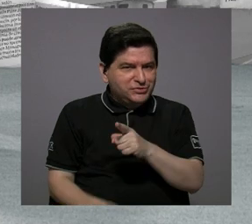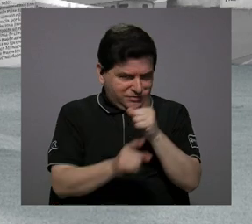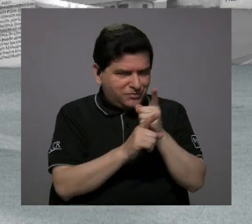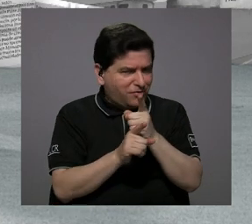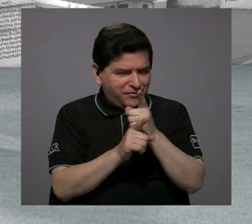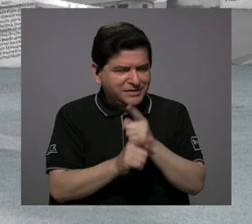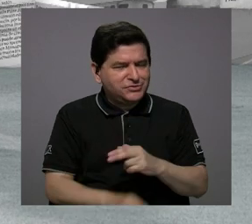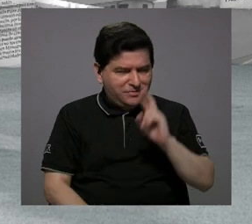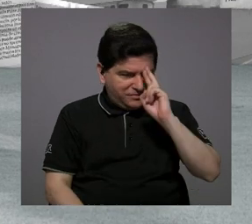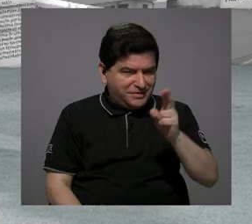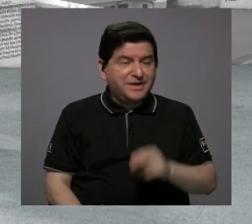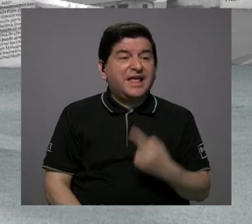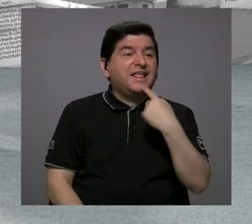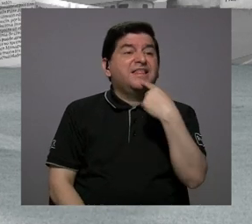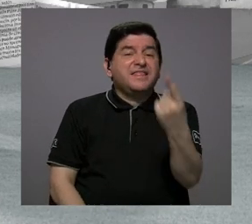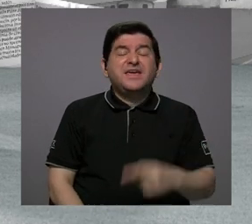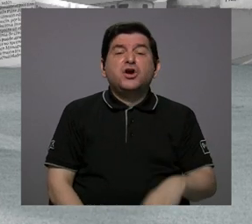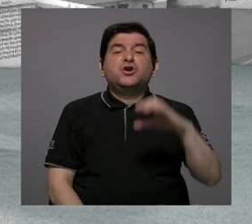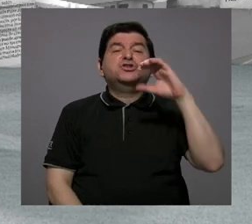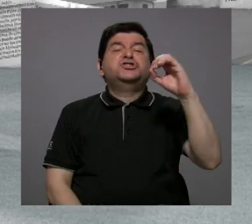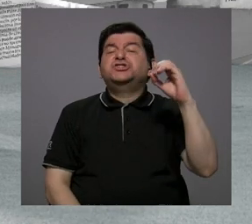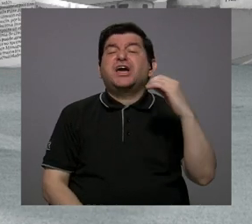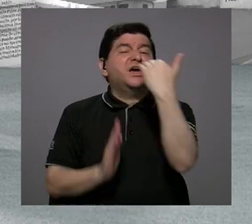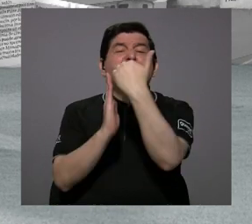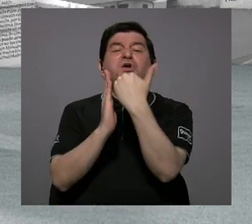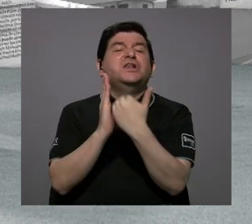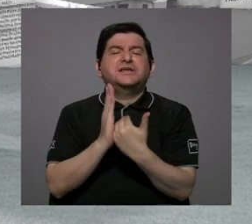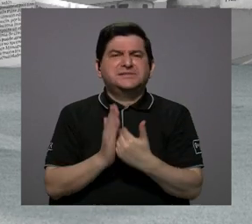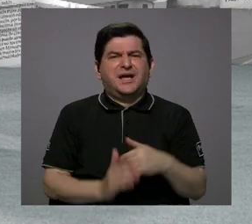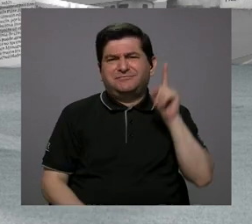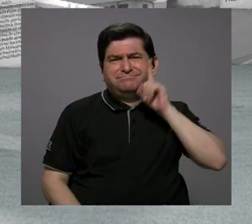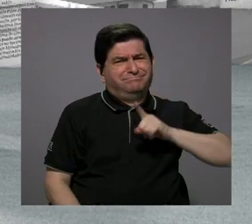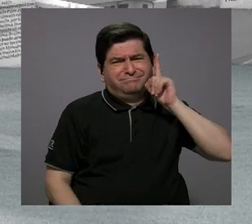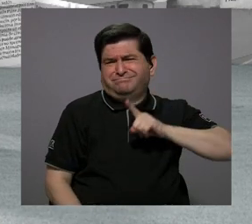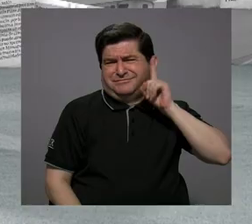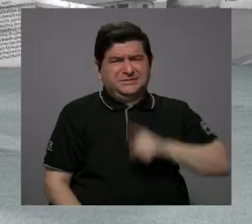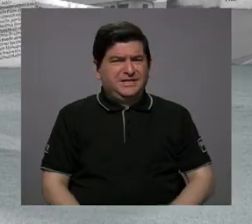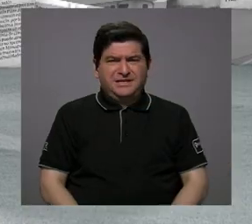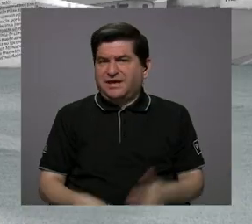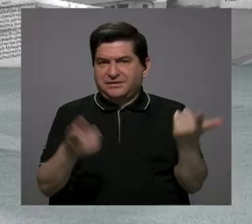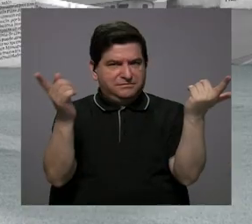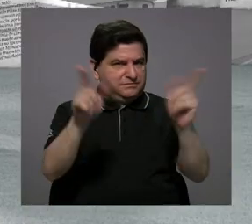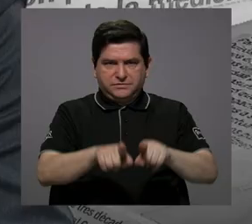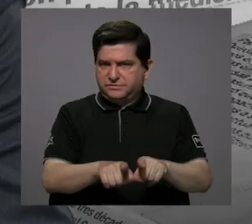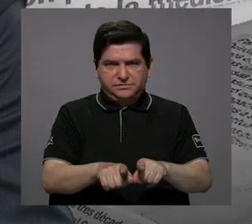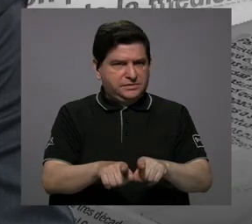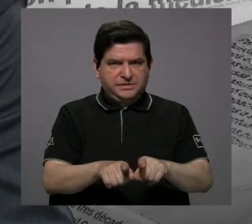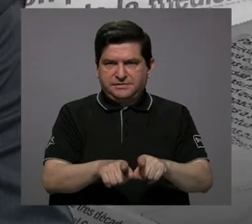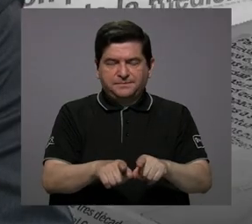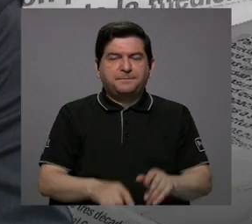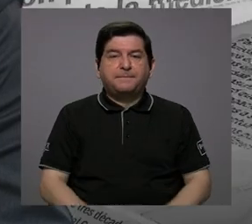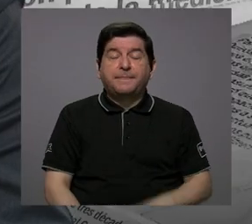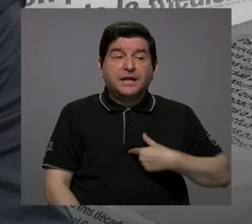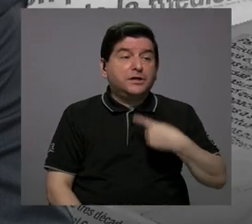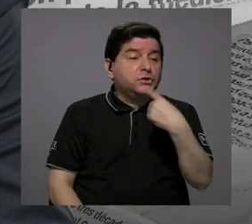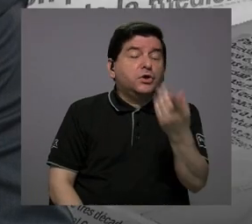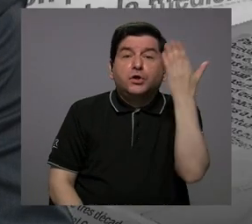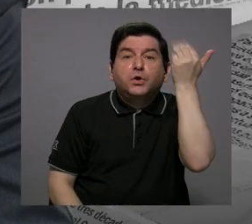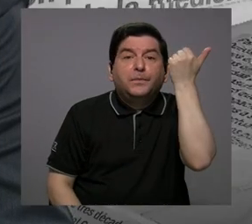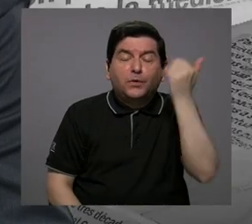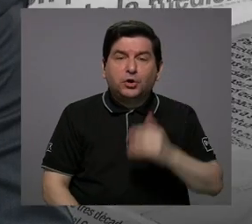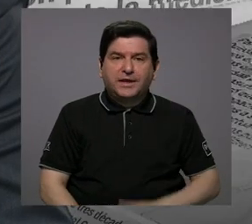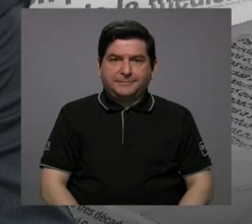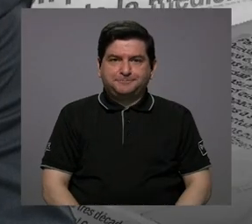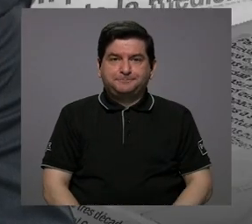respeto, ella mencionó que quedó en cero la lista, y eso es mentira, no ocurrió así. Menciono esto porque